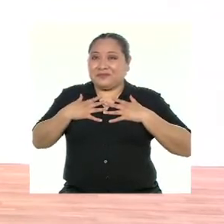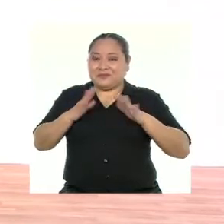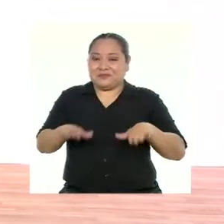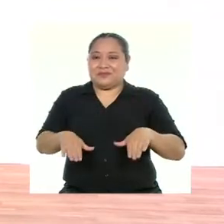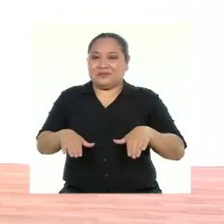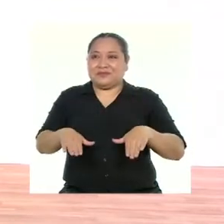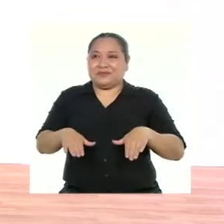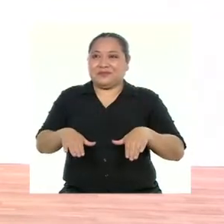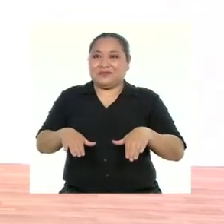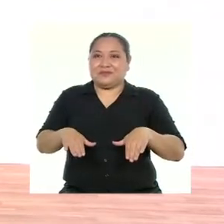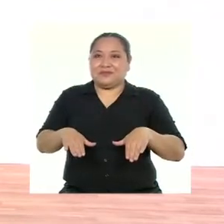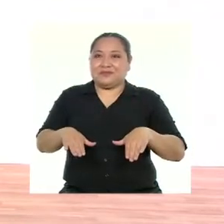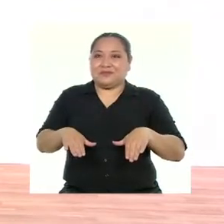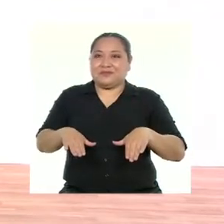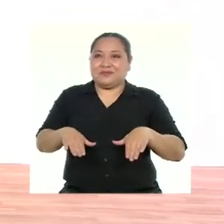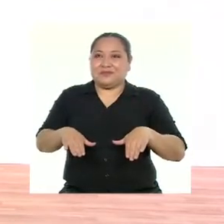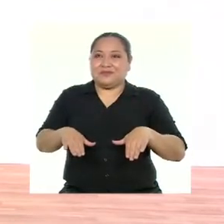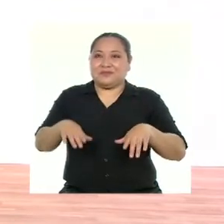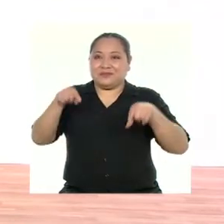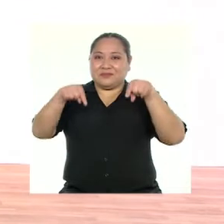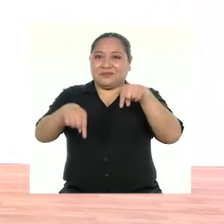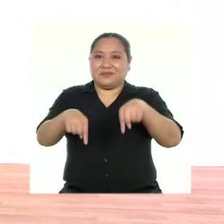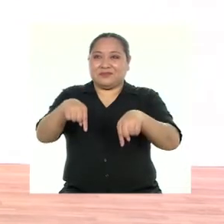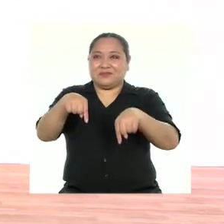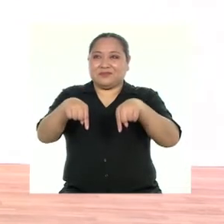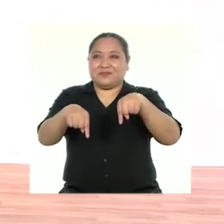Piernas. Pies.